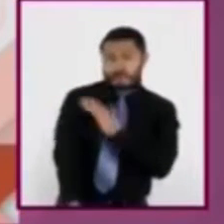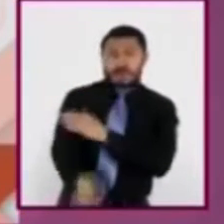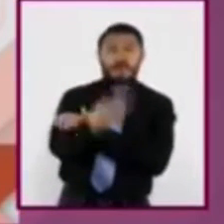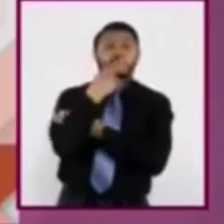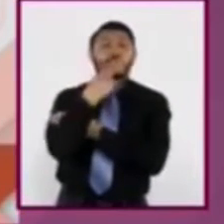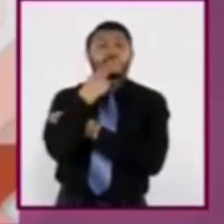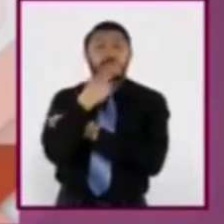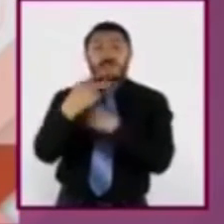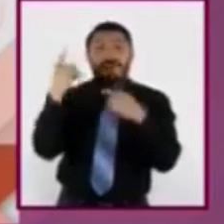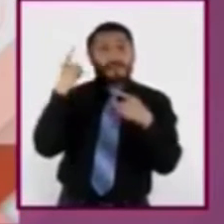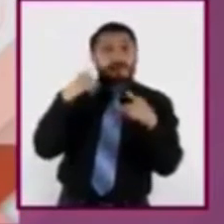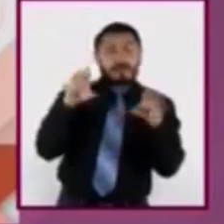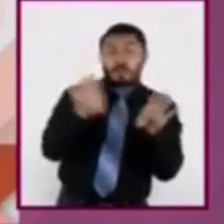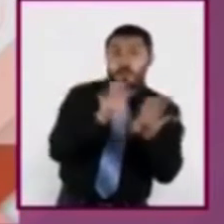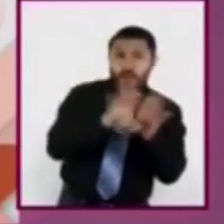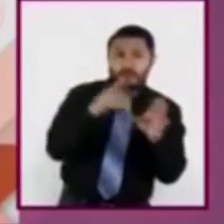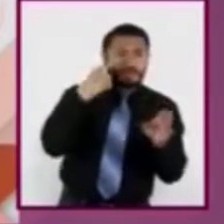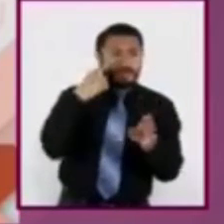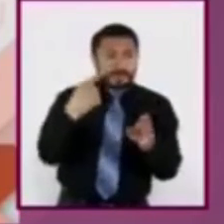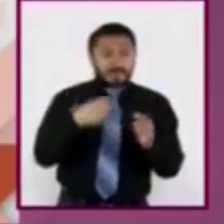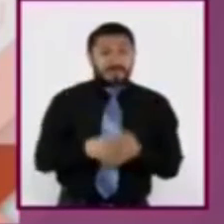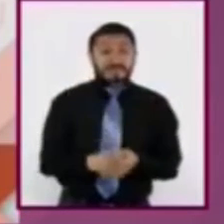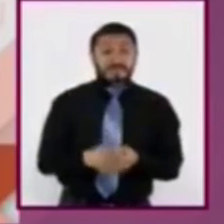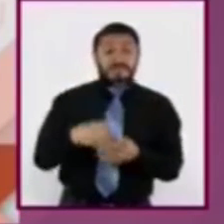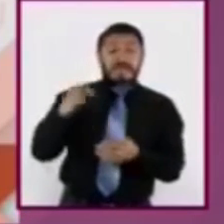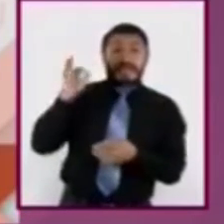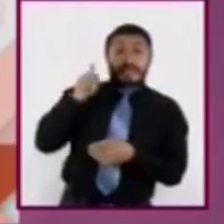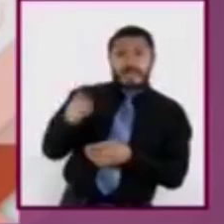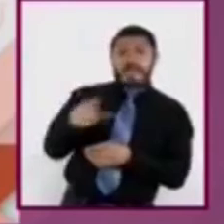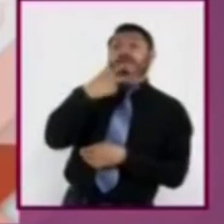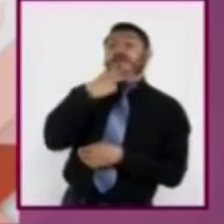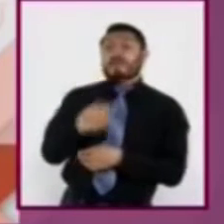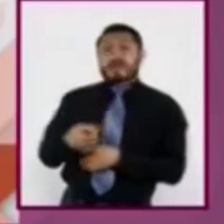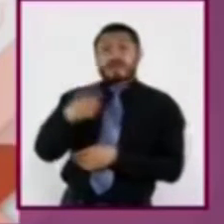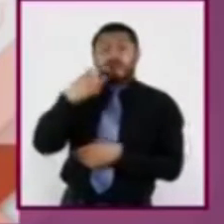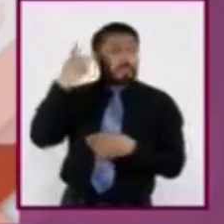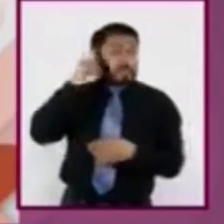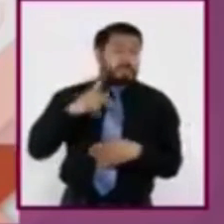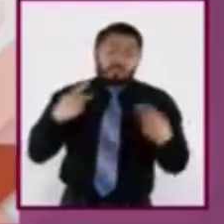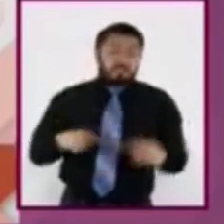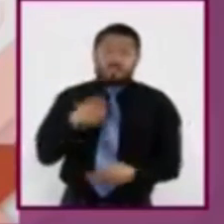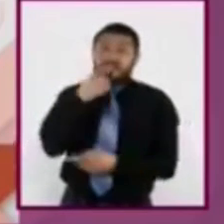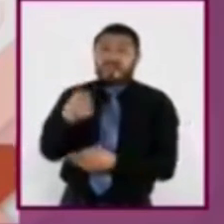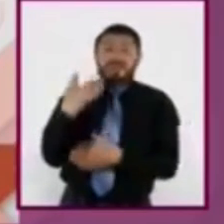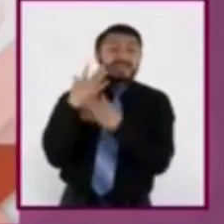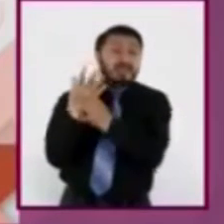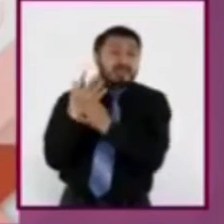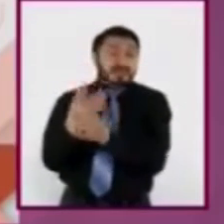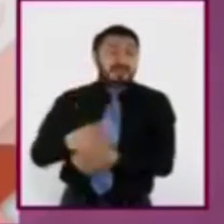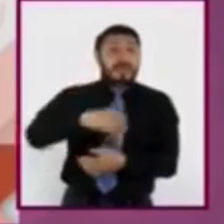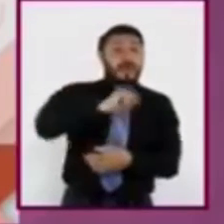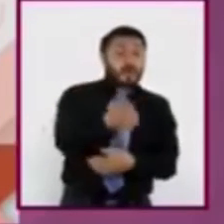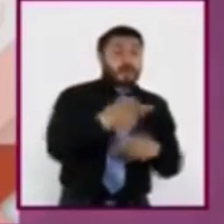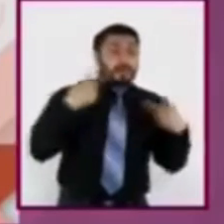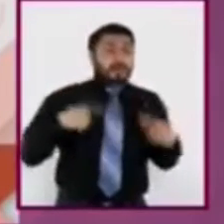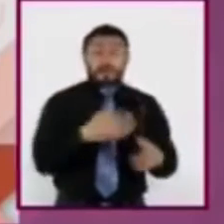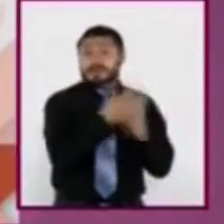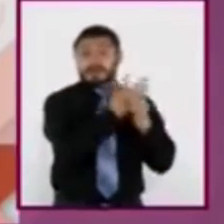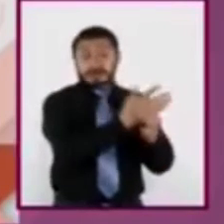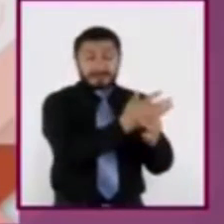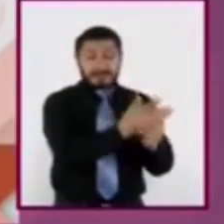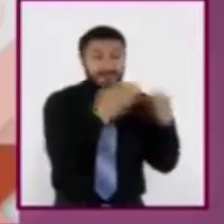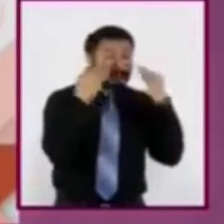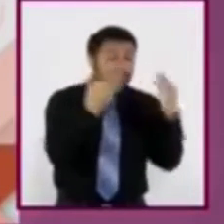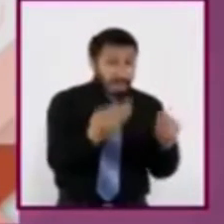usan expresiones como Tal persona dijo qué, otra declaró, señaló,